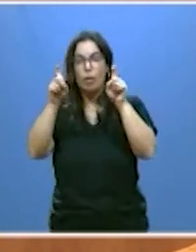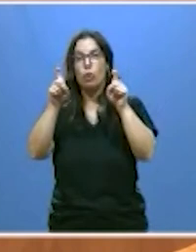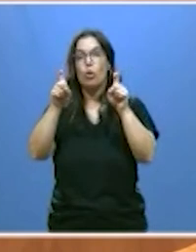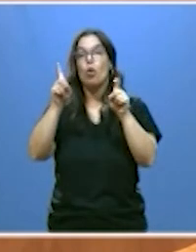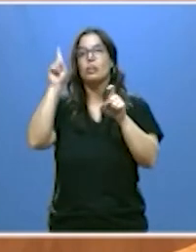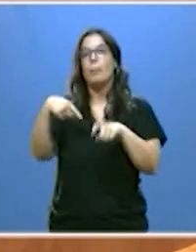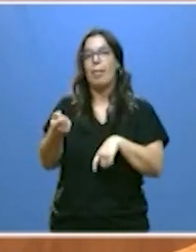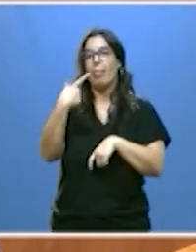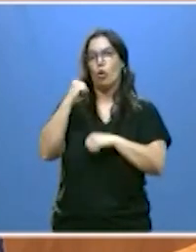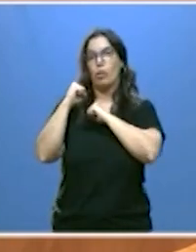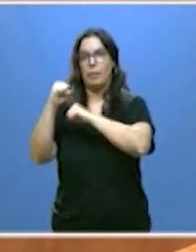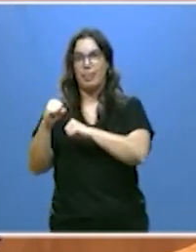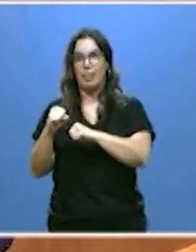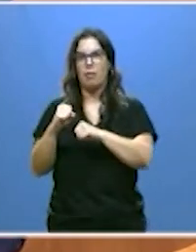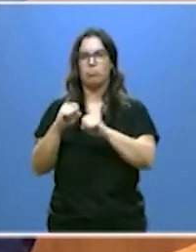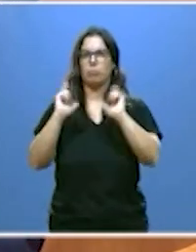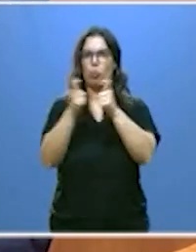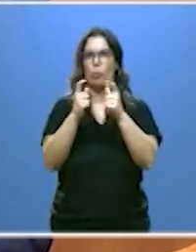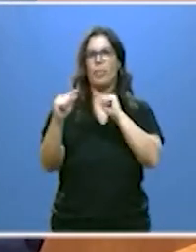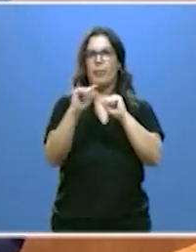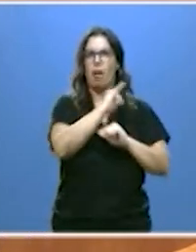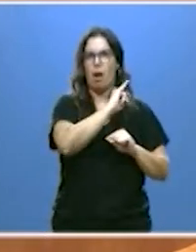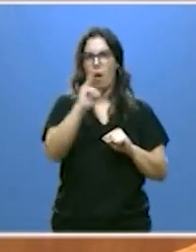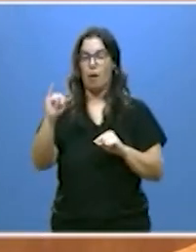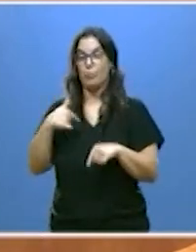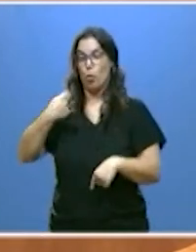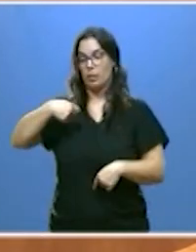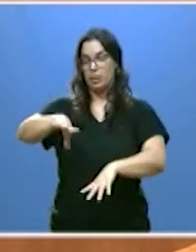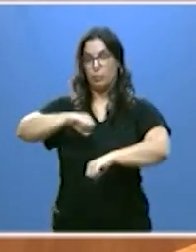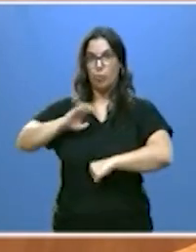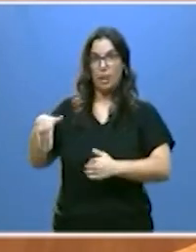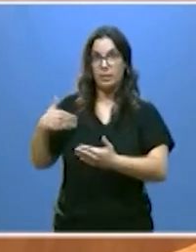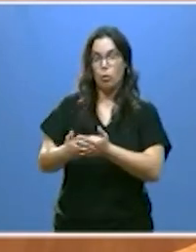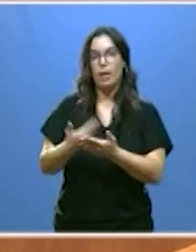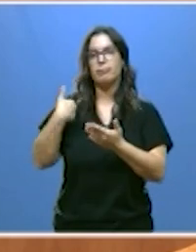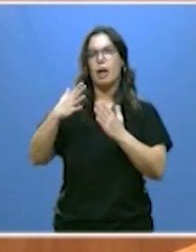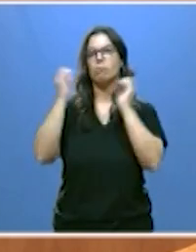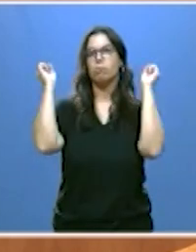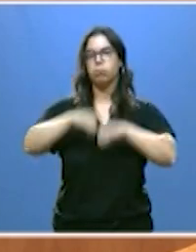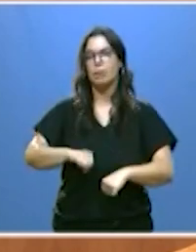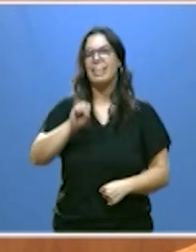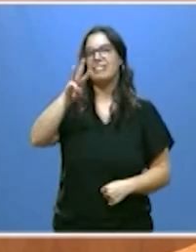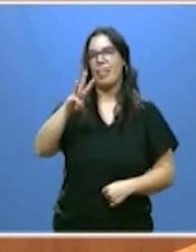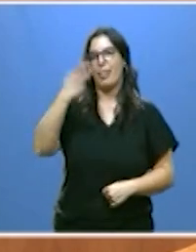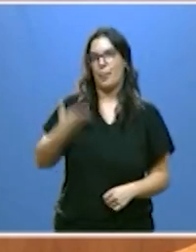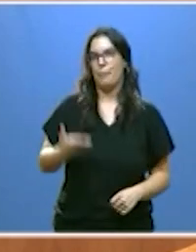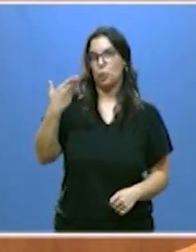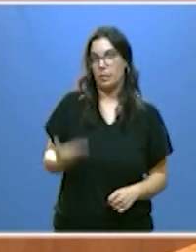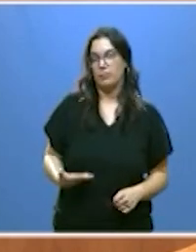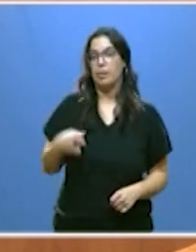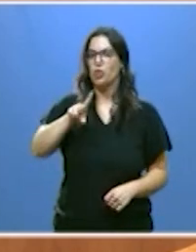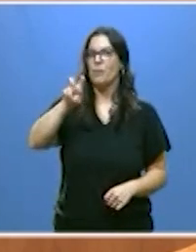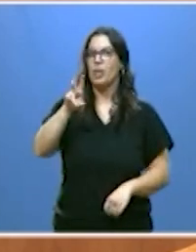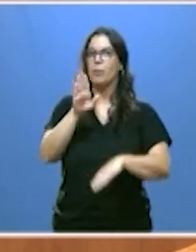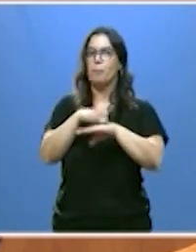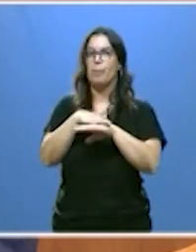drogodependencia. Desde que presido la Junta de Castilla y León hemos suscrito trece importantes acuerdos que han servido para